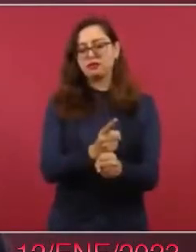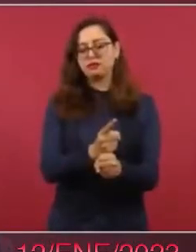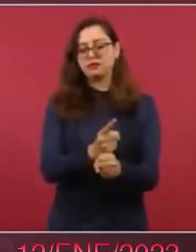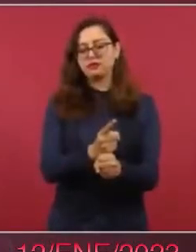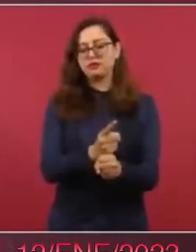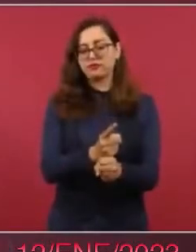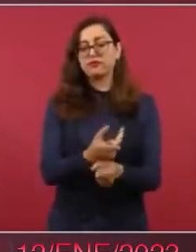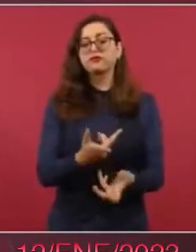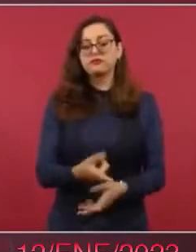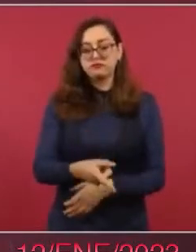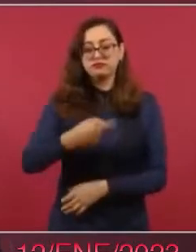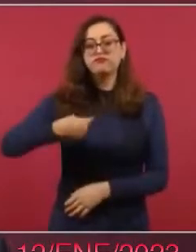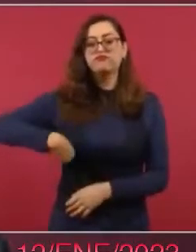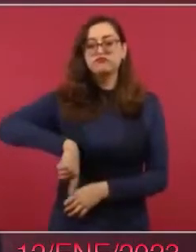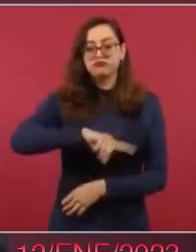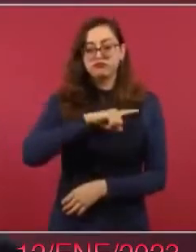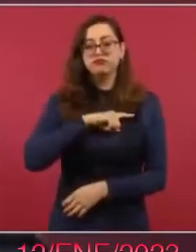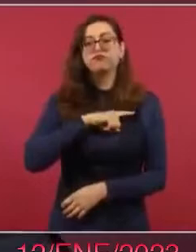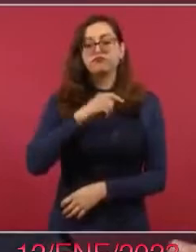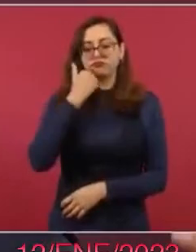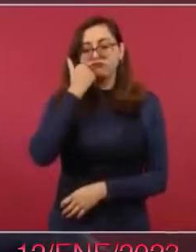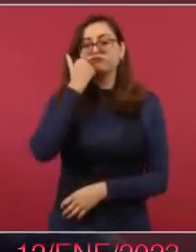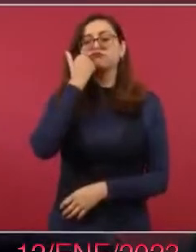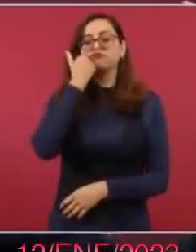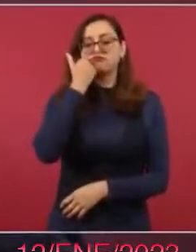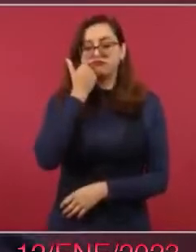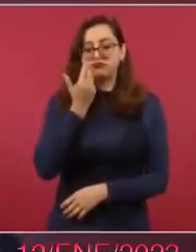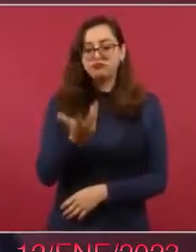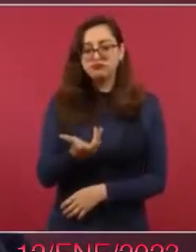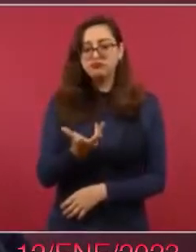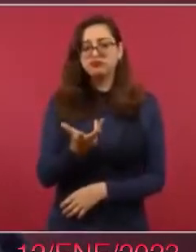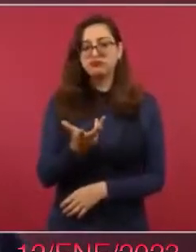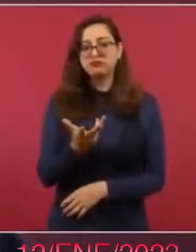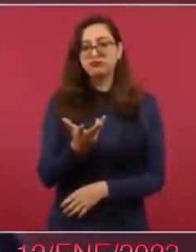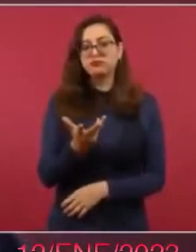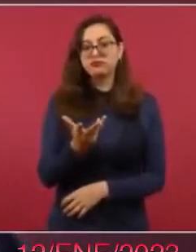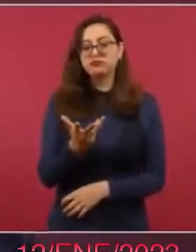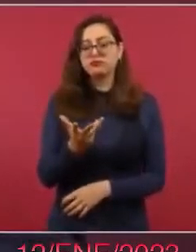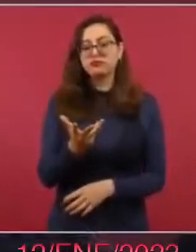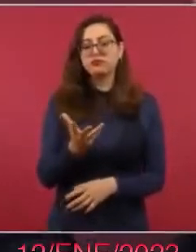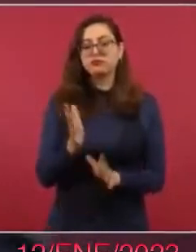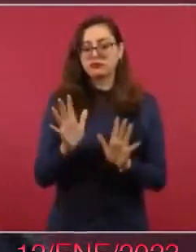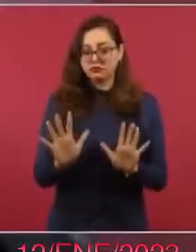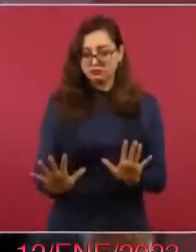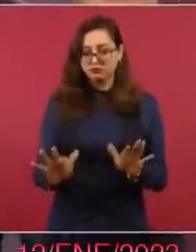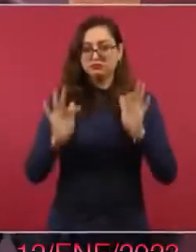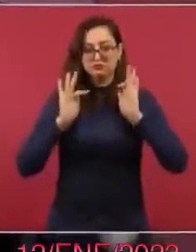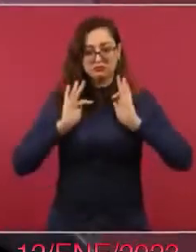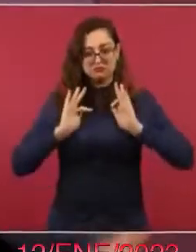Y lo que queremos es que no haya psicosis que,